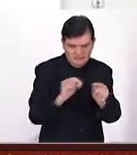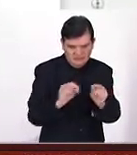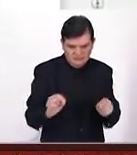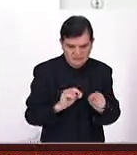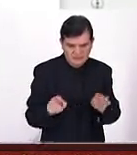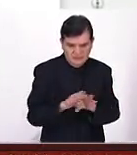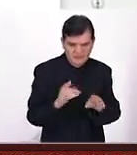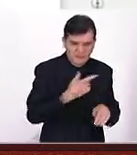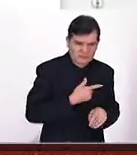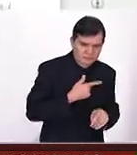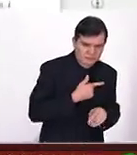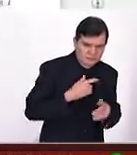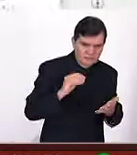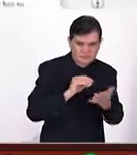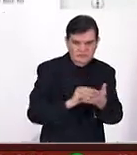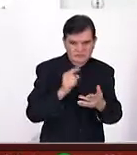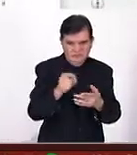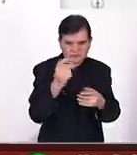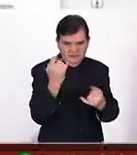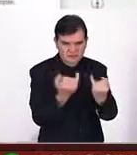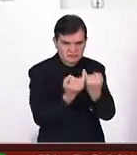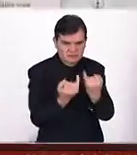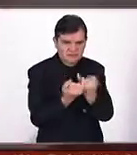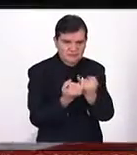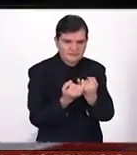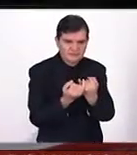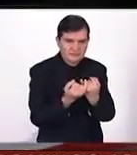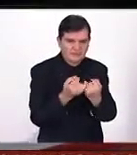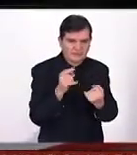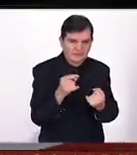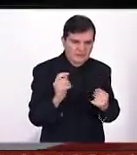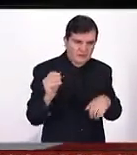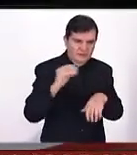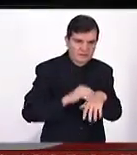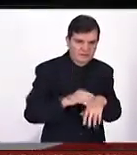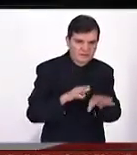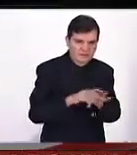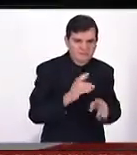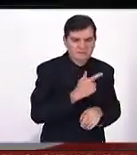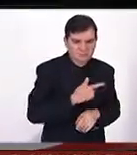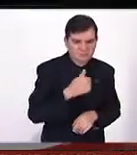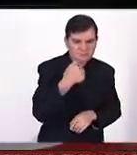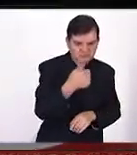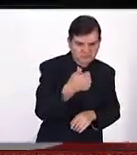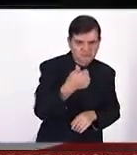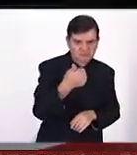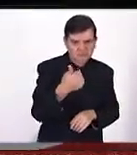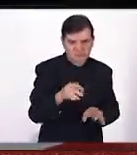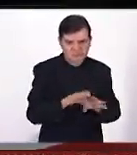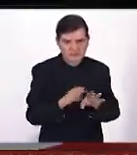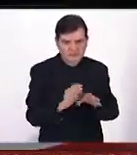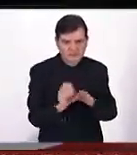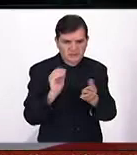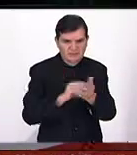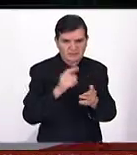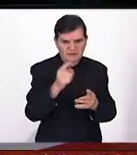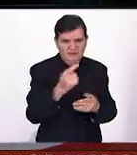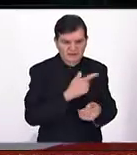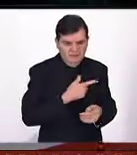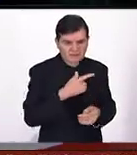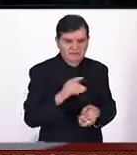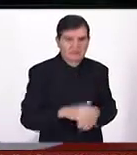pasajes que nos gustan y inmediatamente se dará un me gusta a ese pasaje que nos está